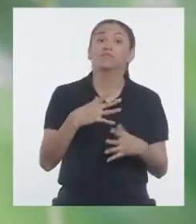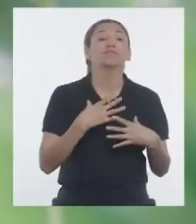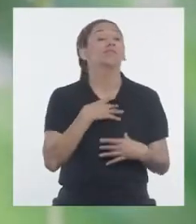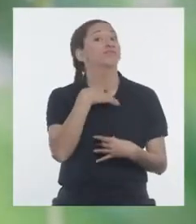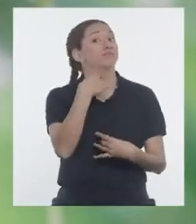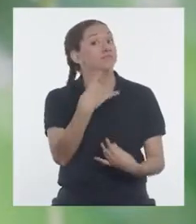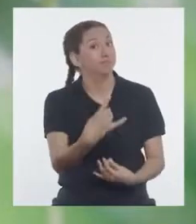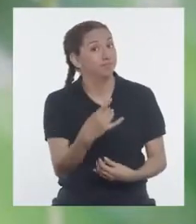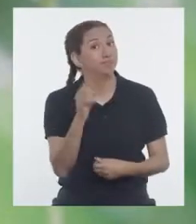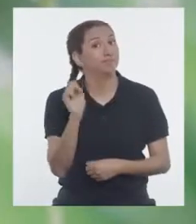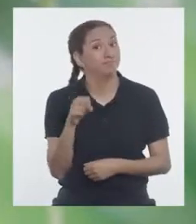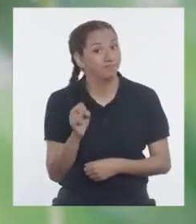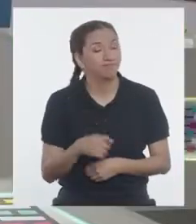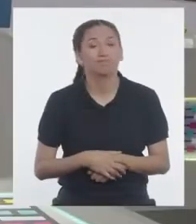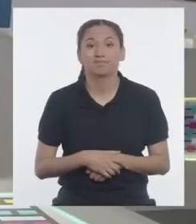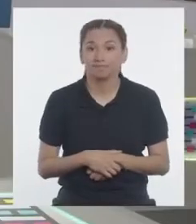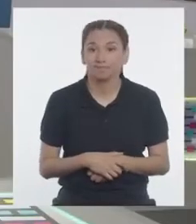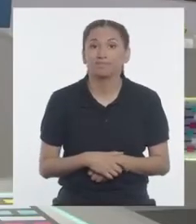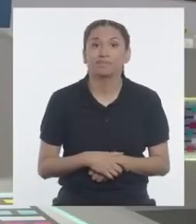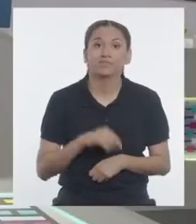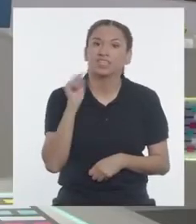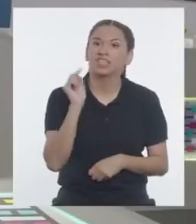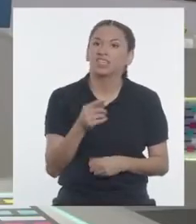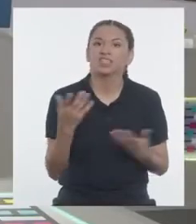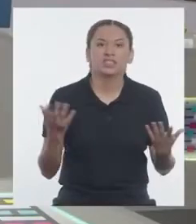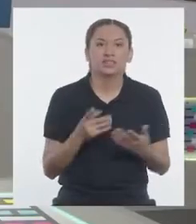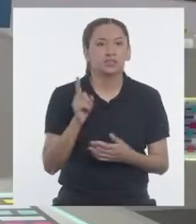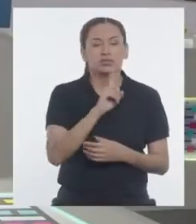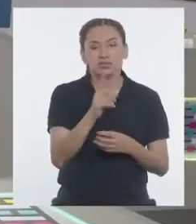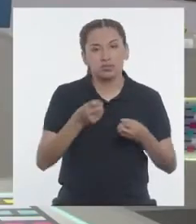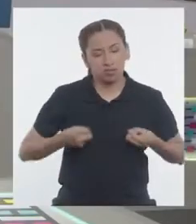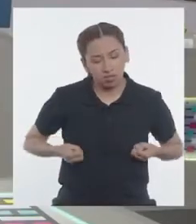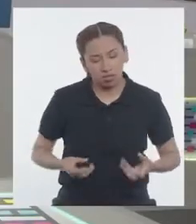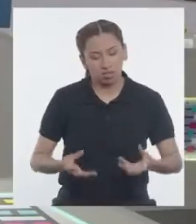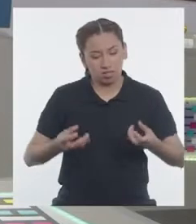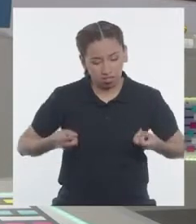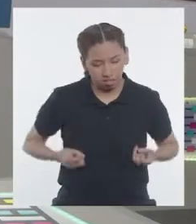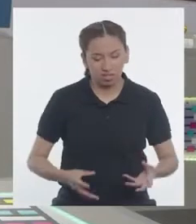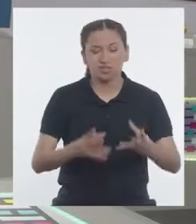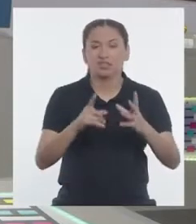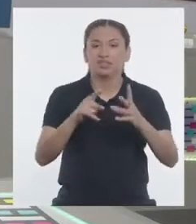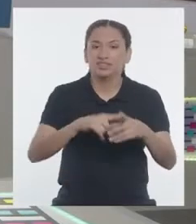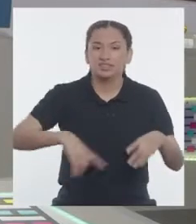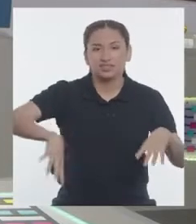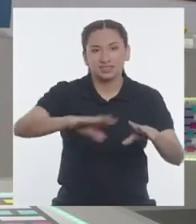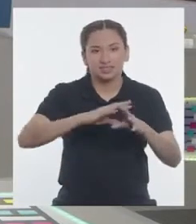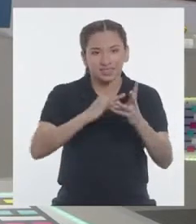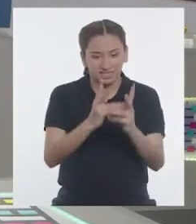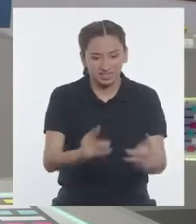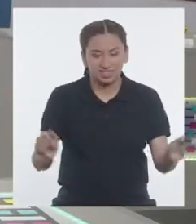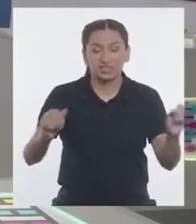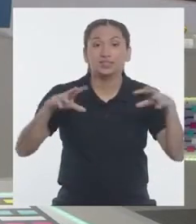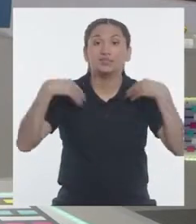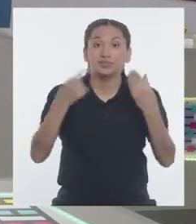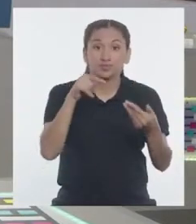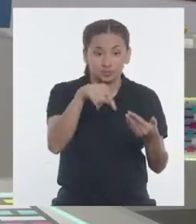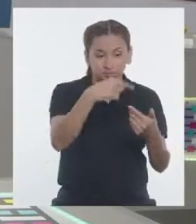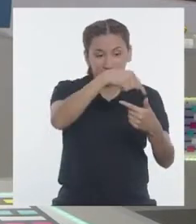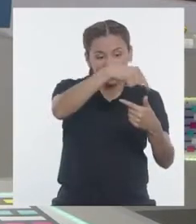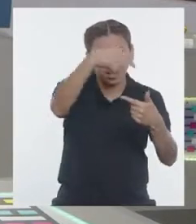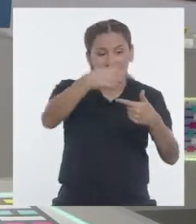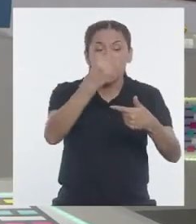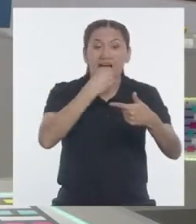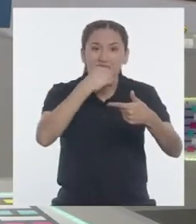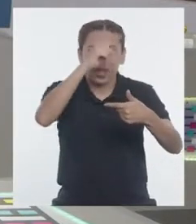¡Exactamente, Olinda! Y eso se hace para no gastar la tierra, porque los diferentes cultivos